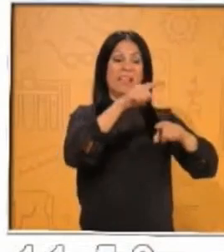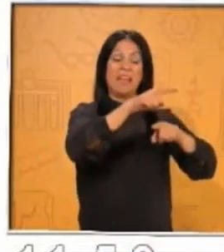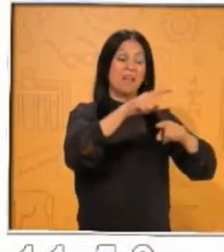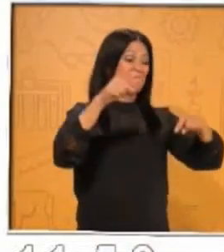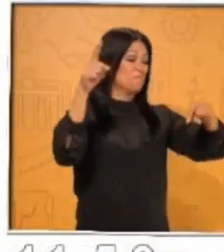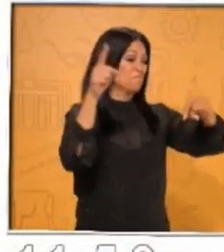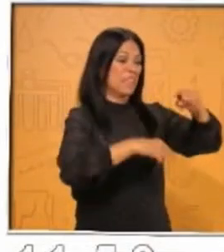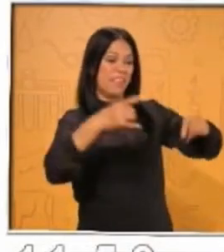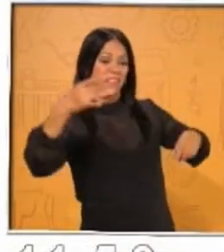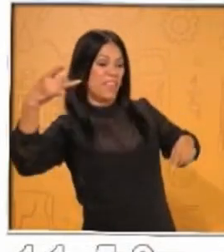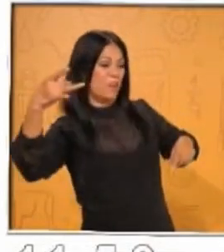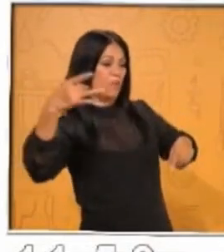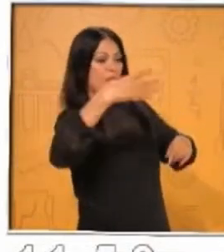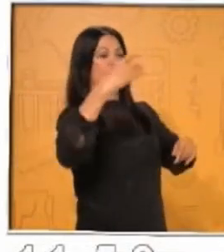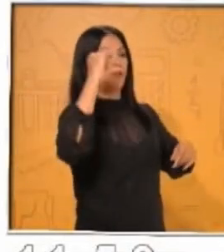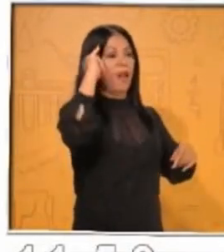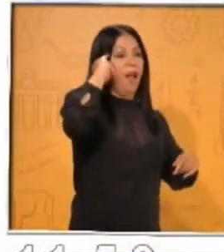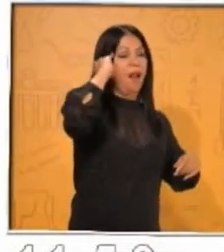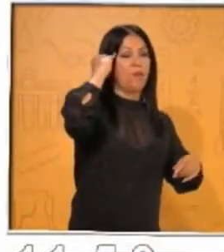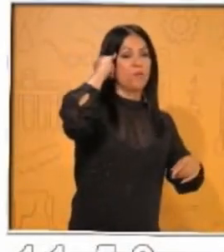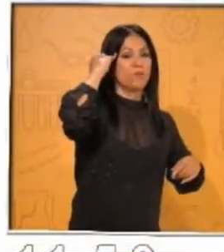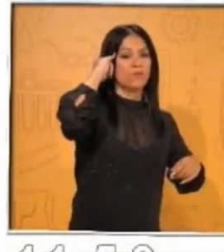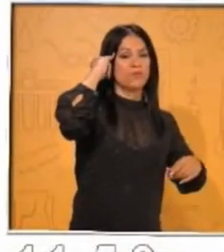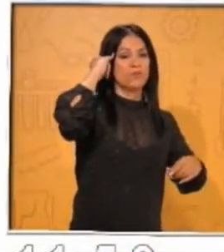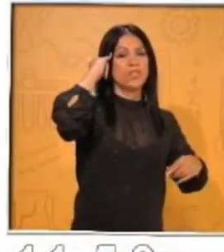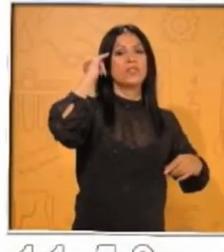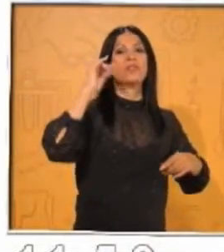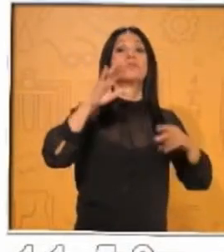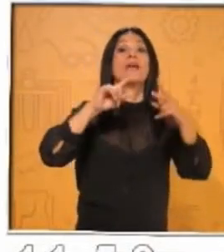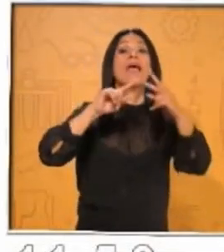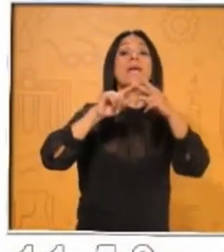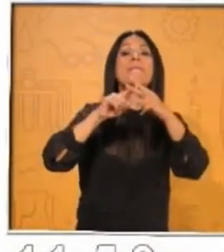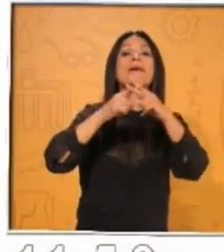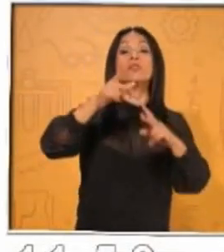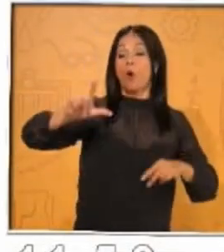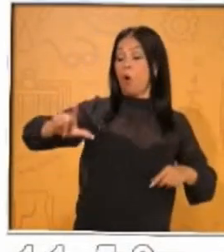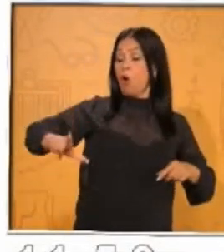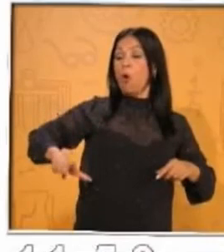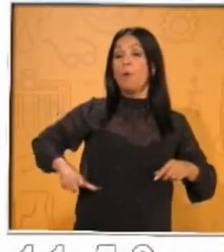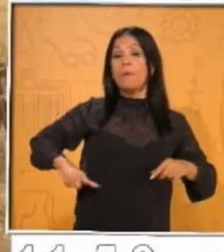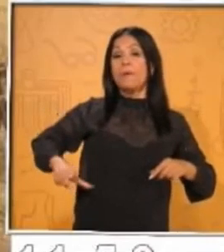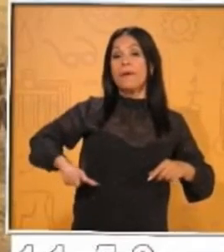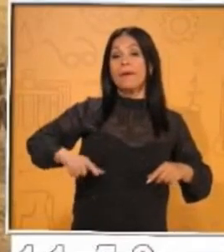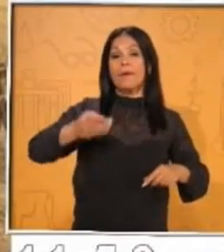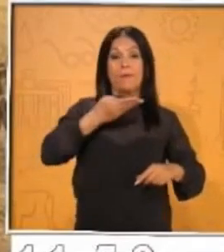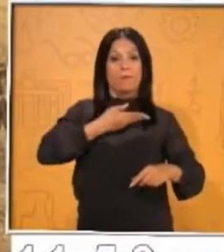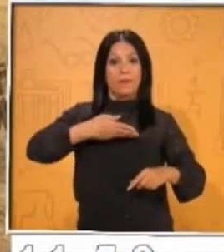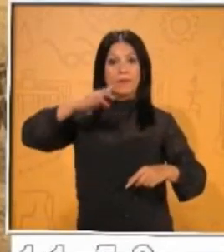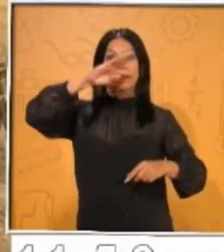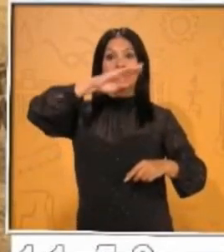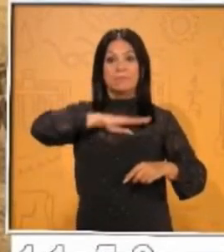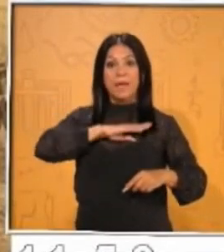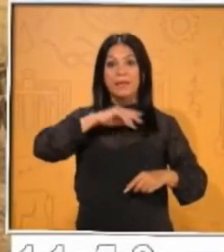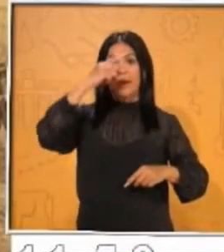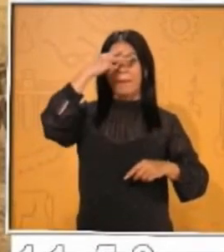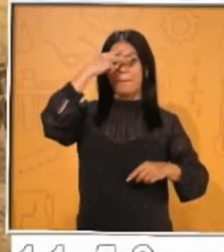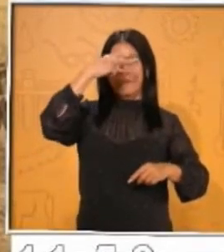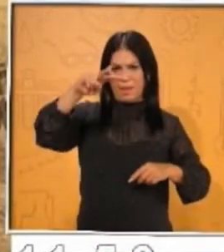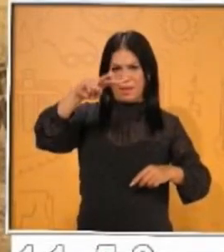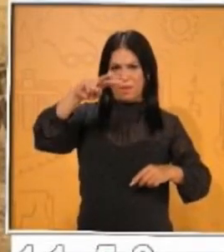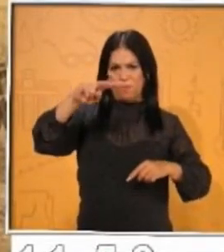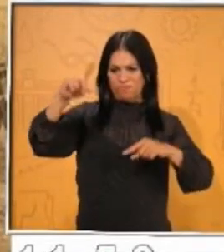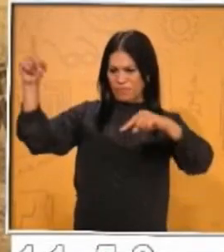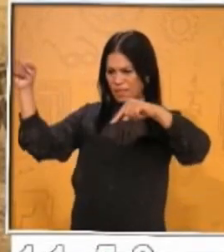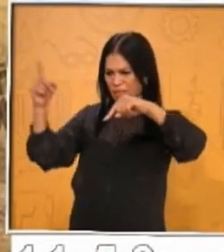se comienza a trabajar con la apertura del Virreinato y el establecimiento de la Nueva España